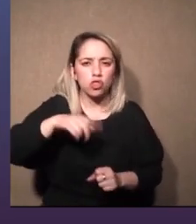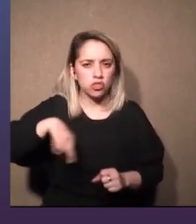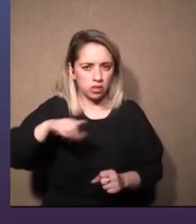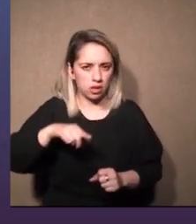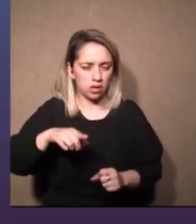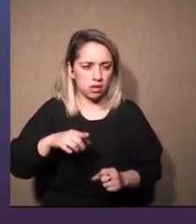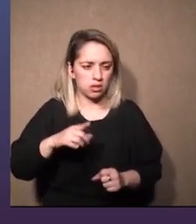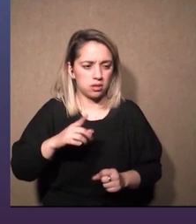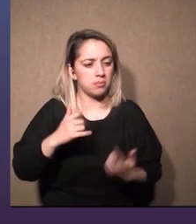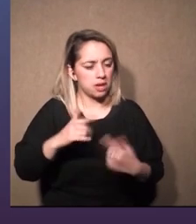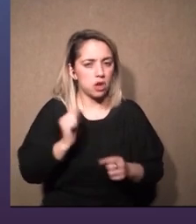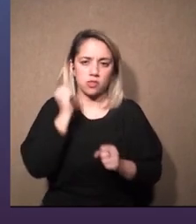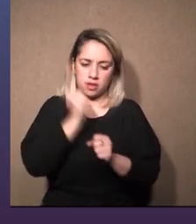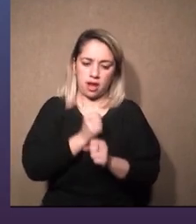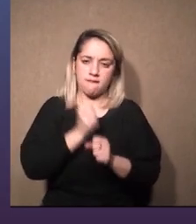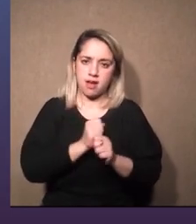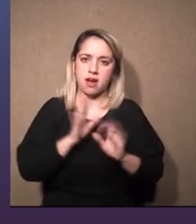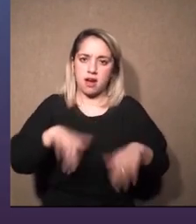trabajadores